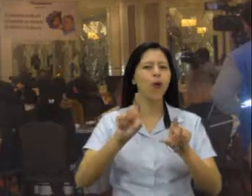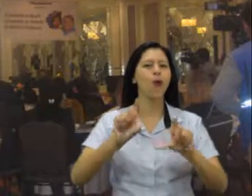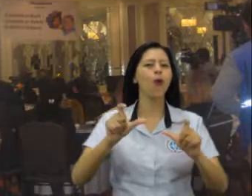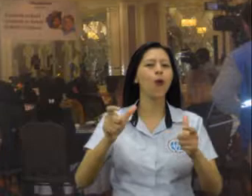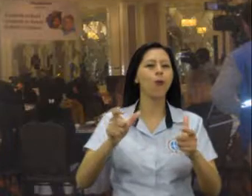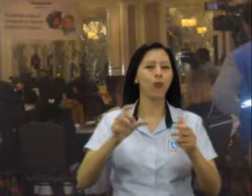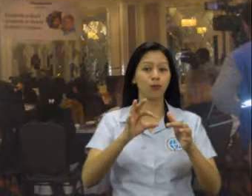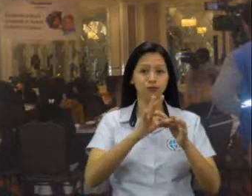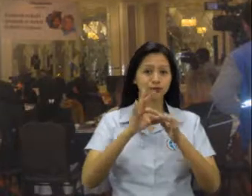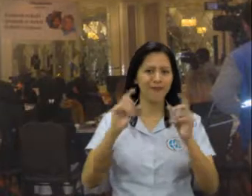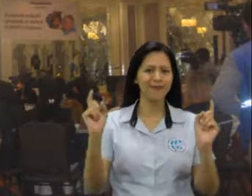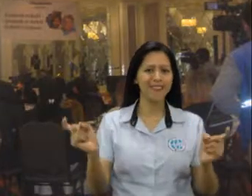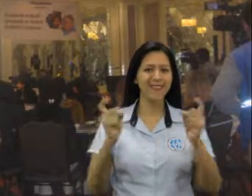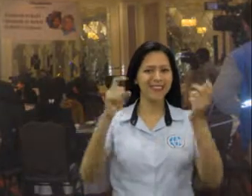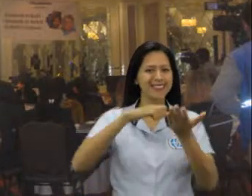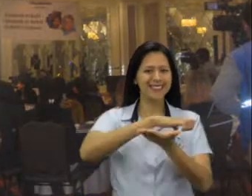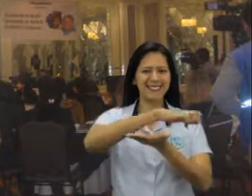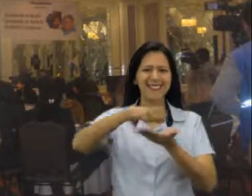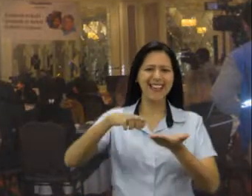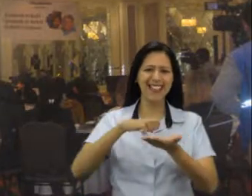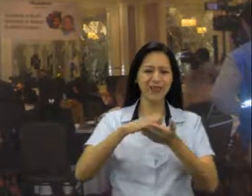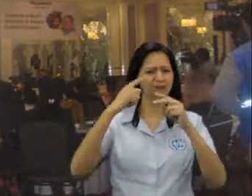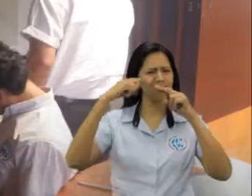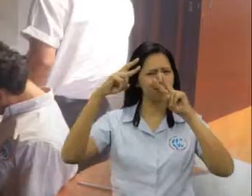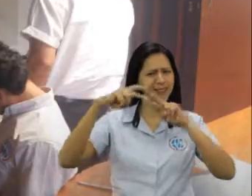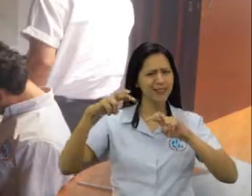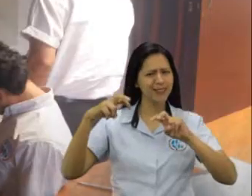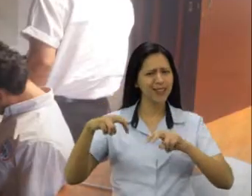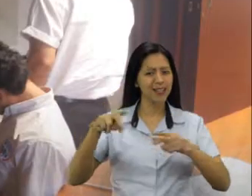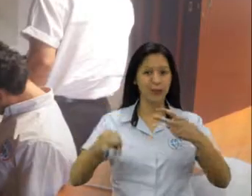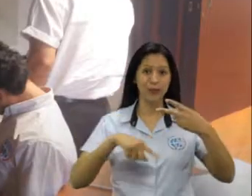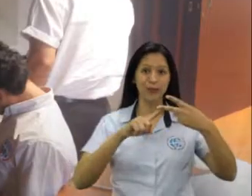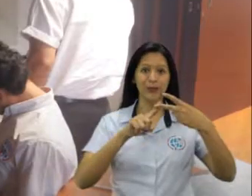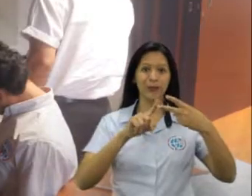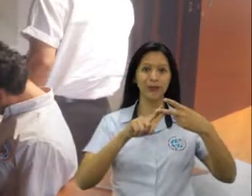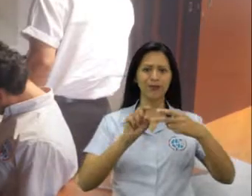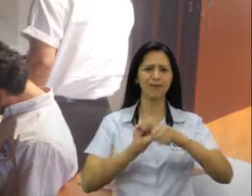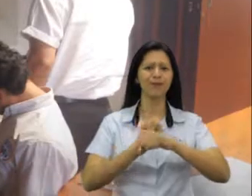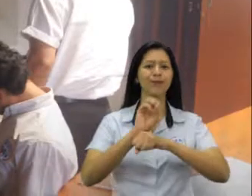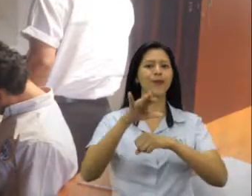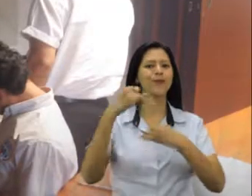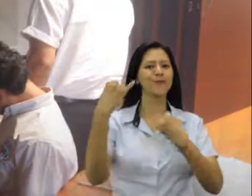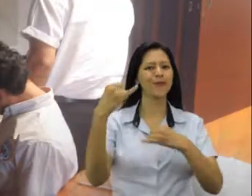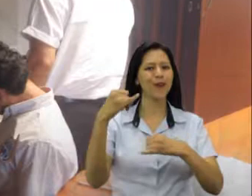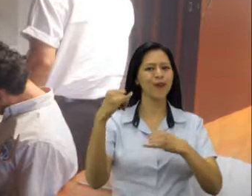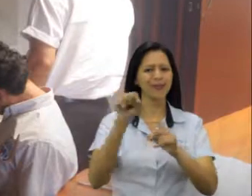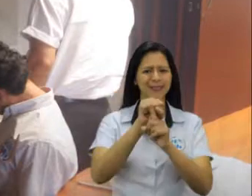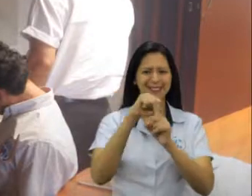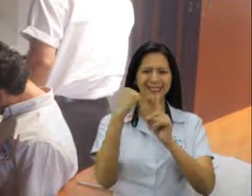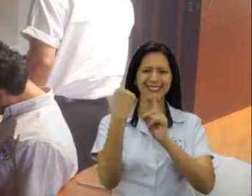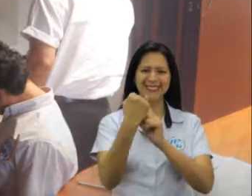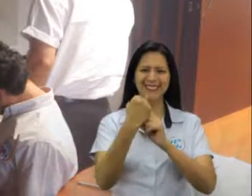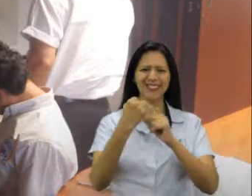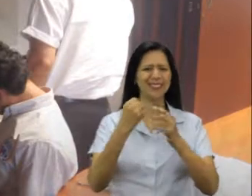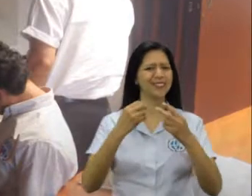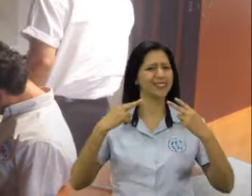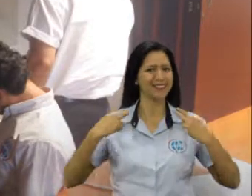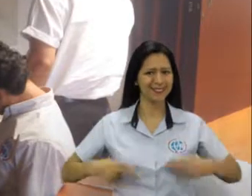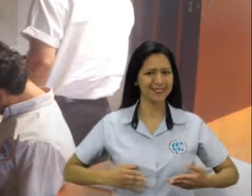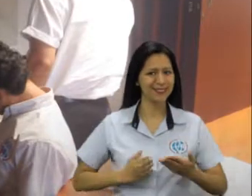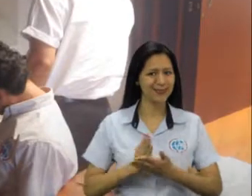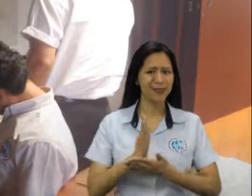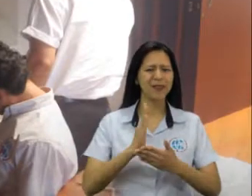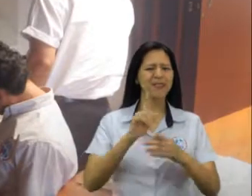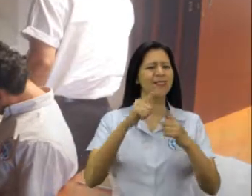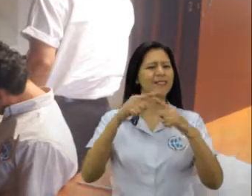celebradas por los Estados examinados. Número La segunda, enviar información sobre la situación de derechos humanos en el